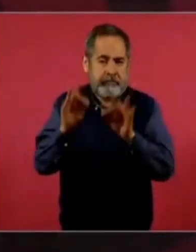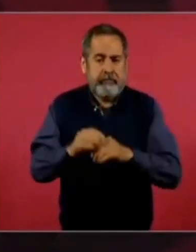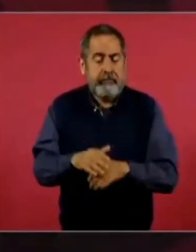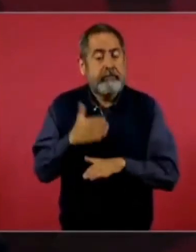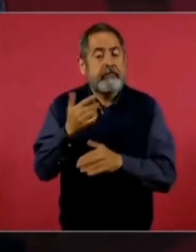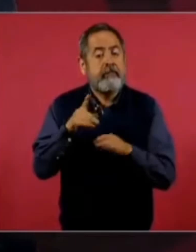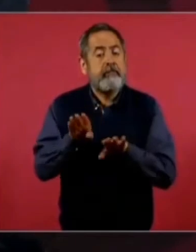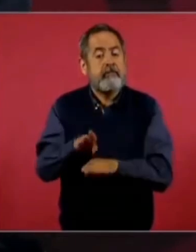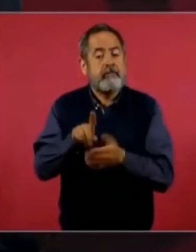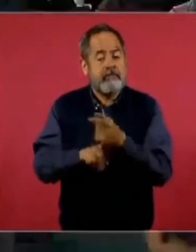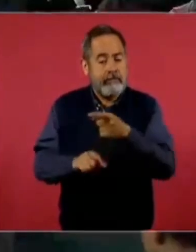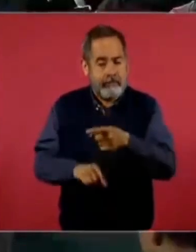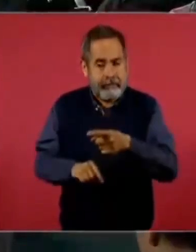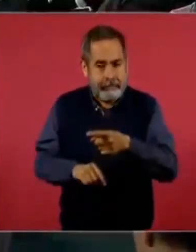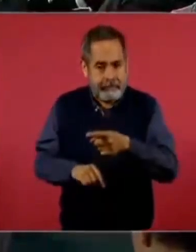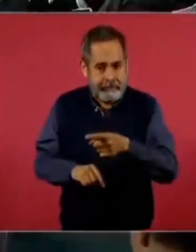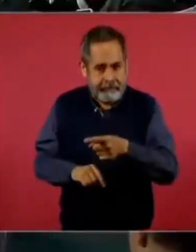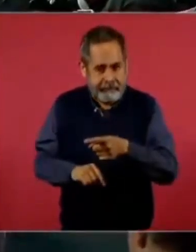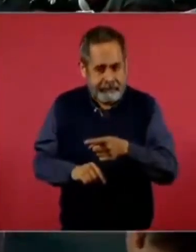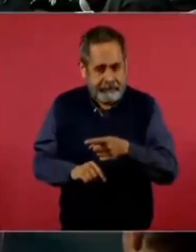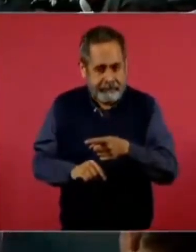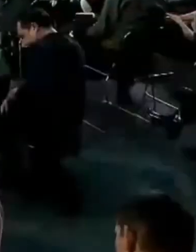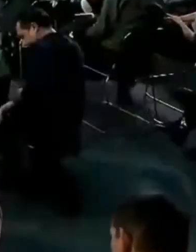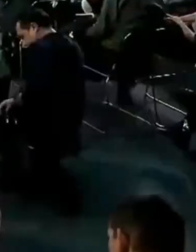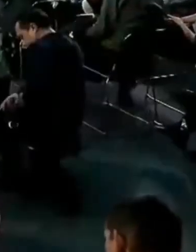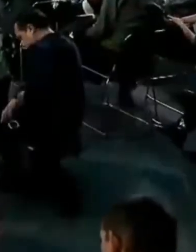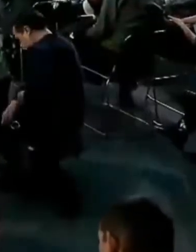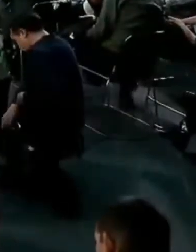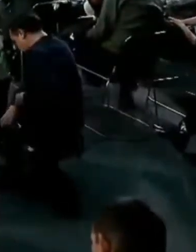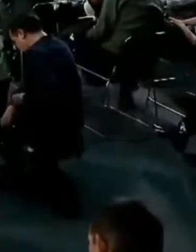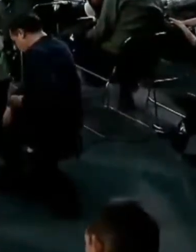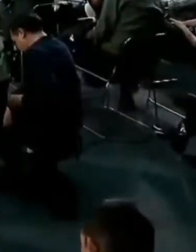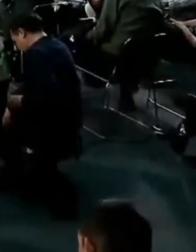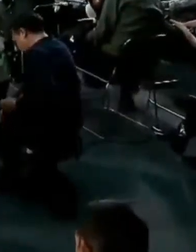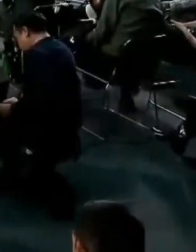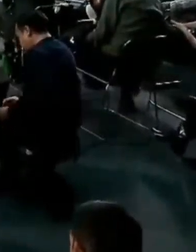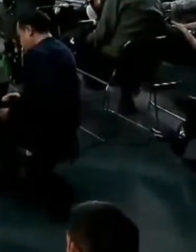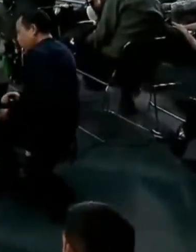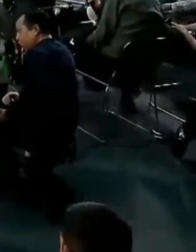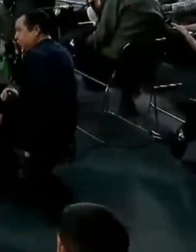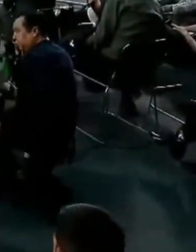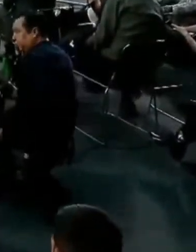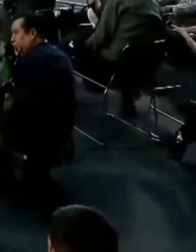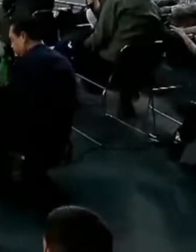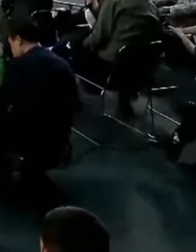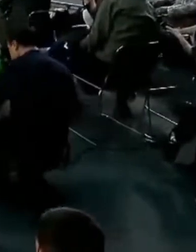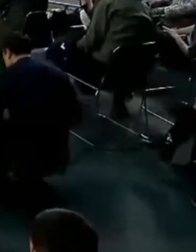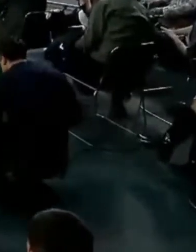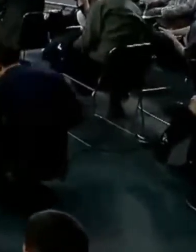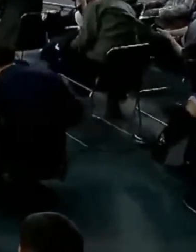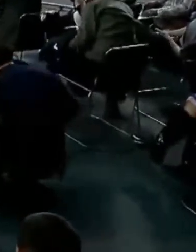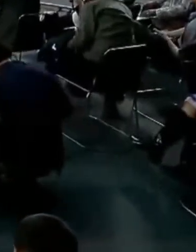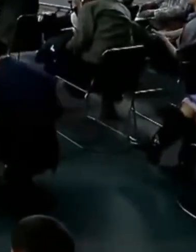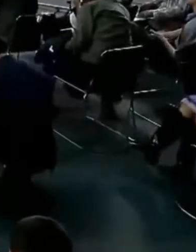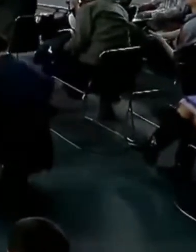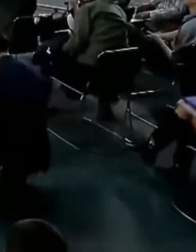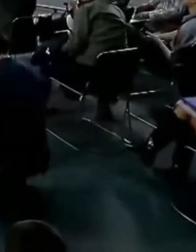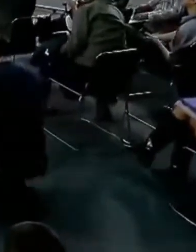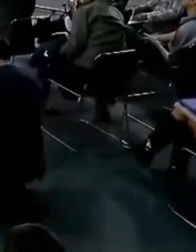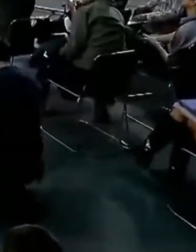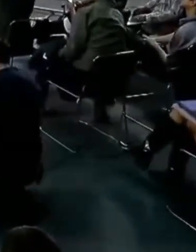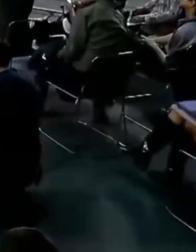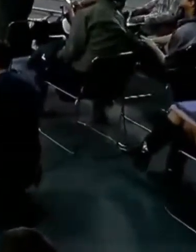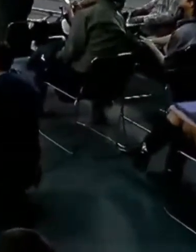tiene que ver con Cananea, se tiene una mesa